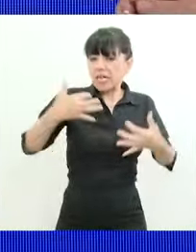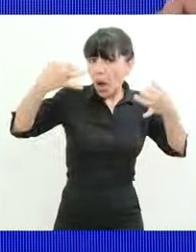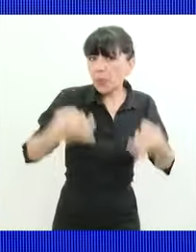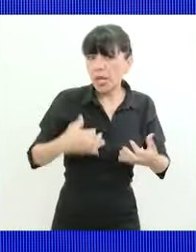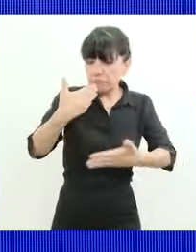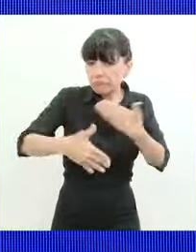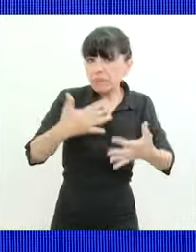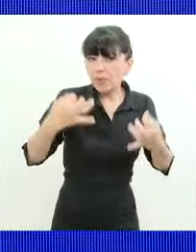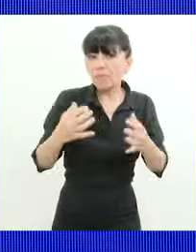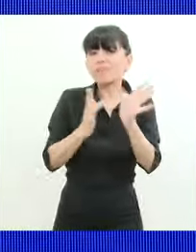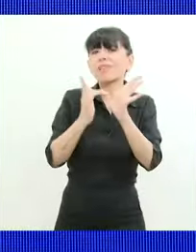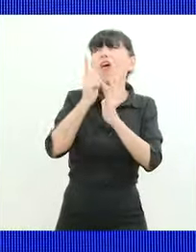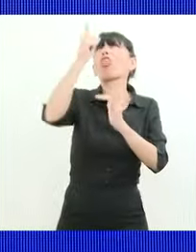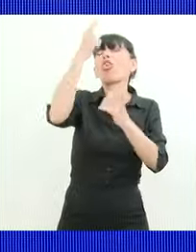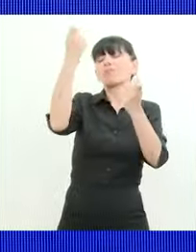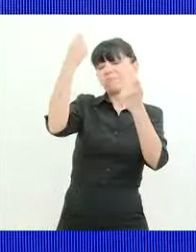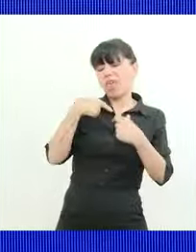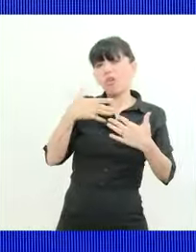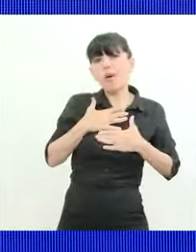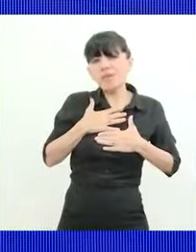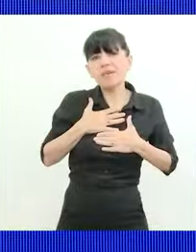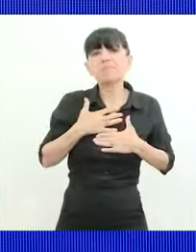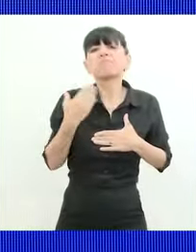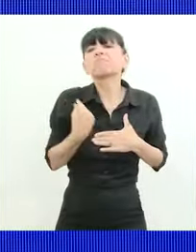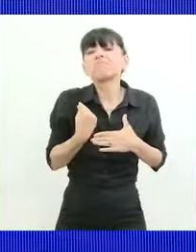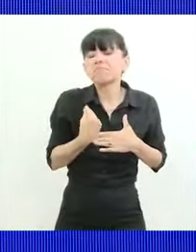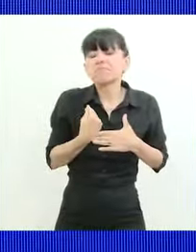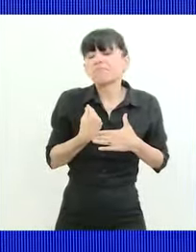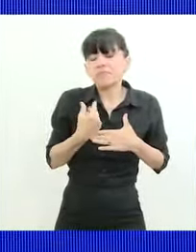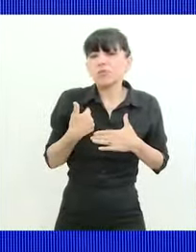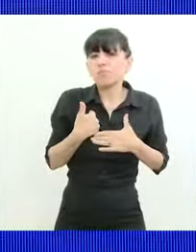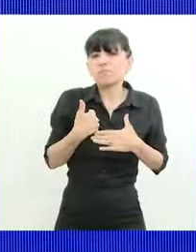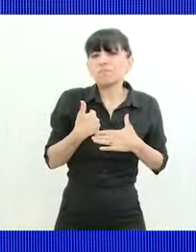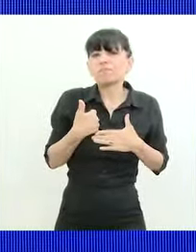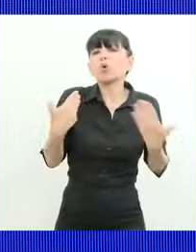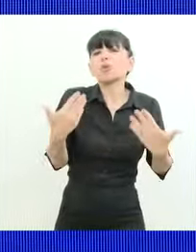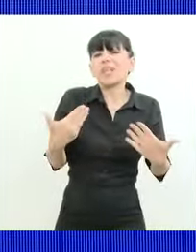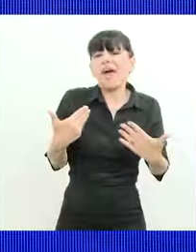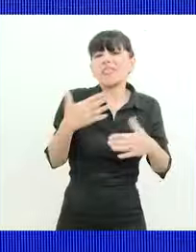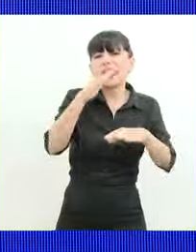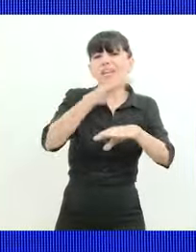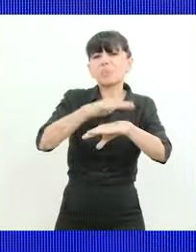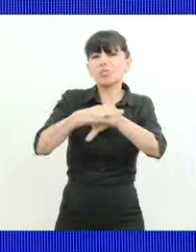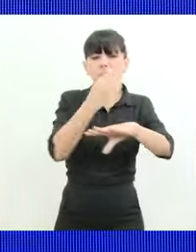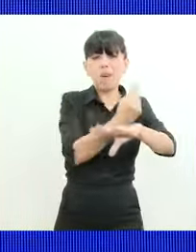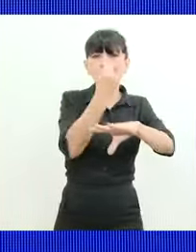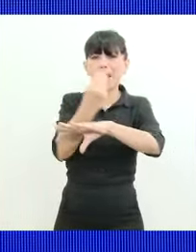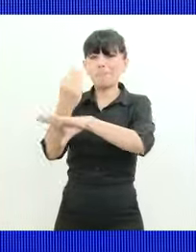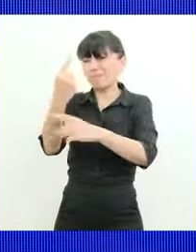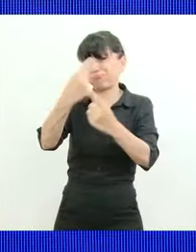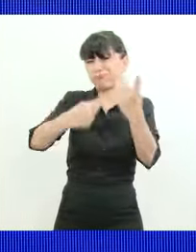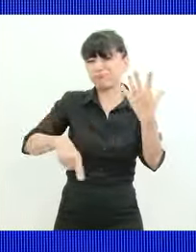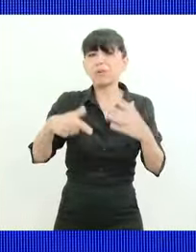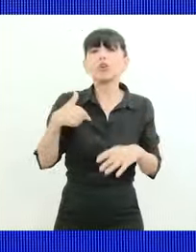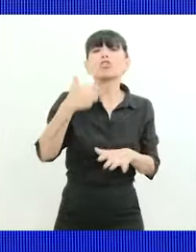Dios me dio la gracia de poder ocupar muchas responsabilidades muchas fui seis años